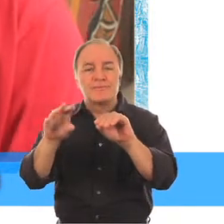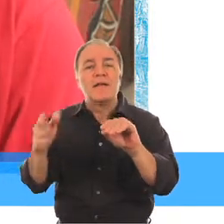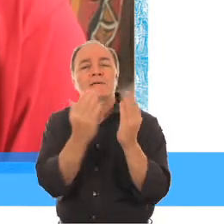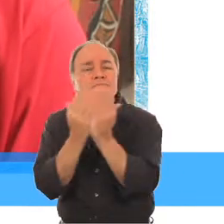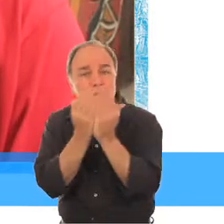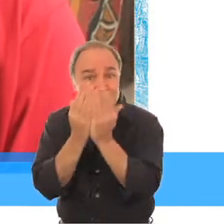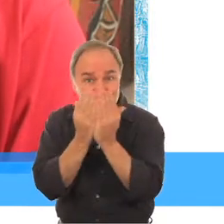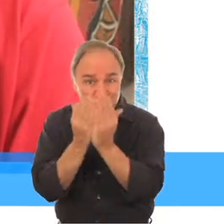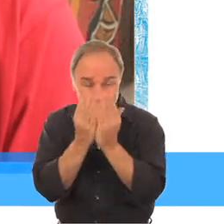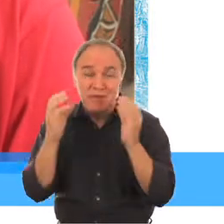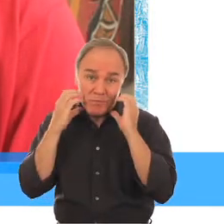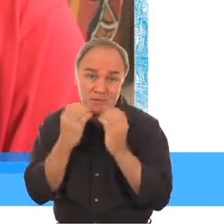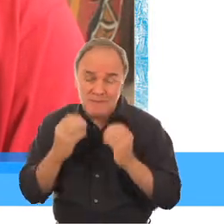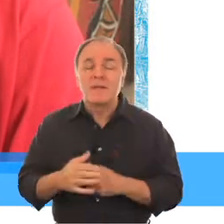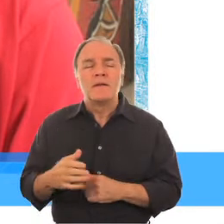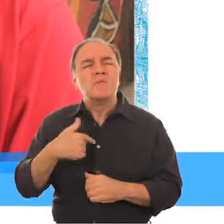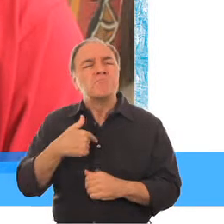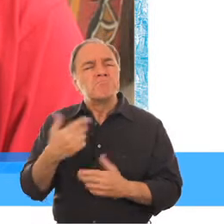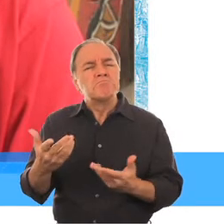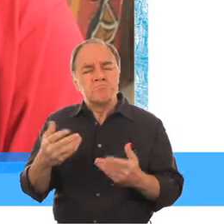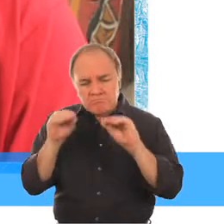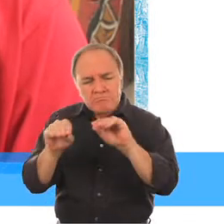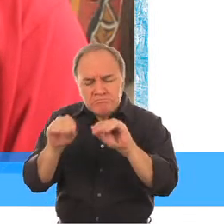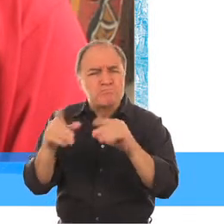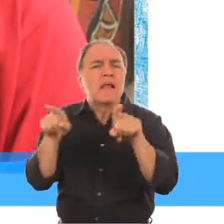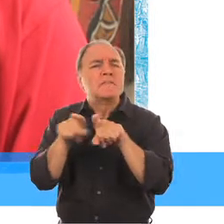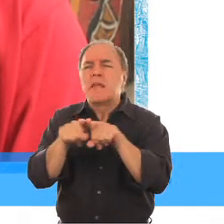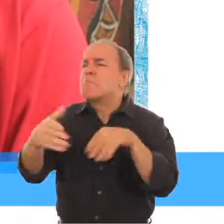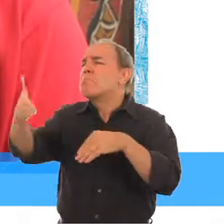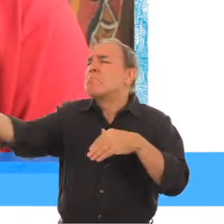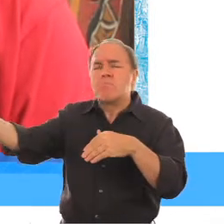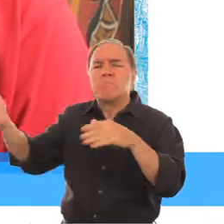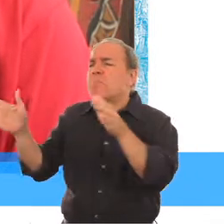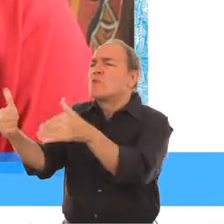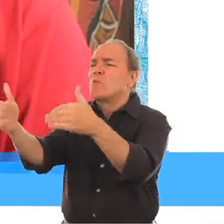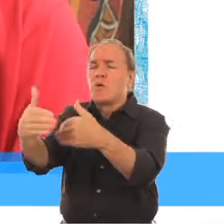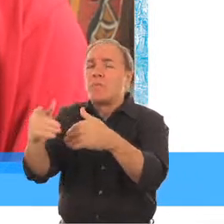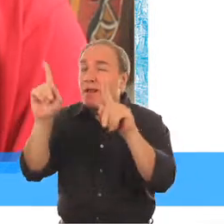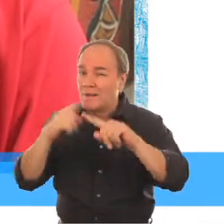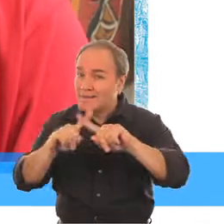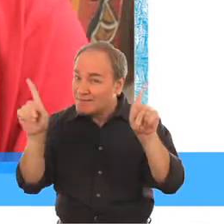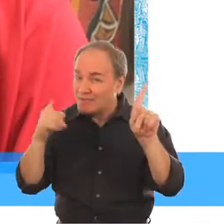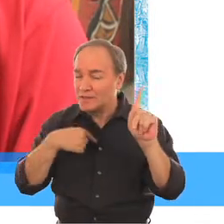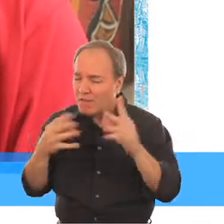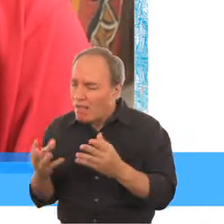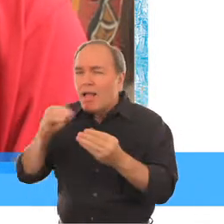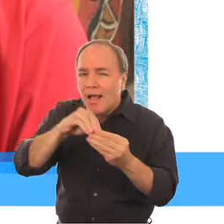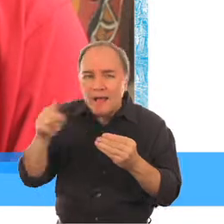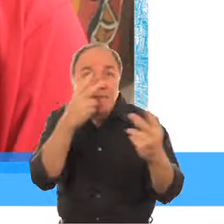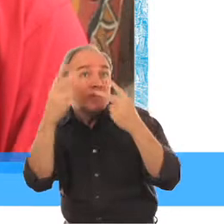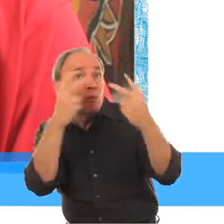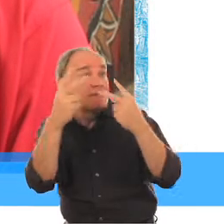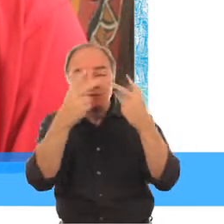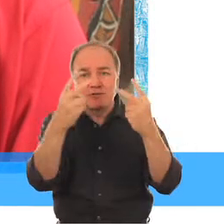Educación Inclusiva de Masía Mi clase es como cualquier otra solo que uso recursos visuales para captar mejor la atención